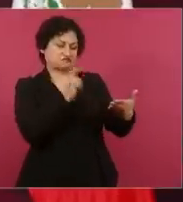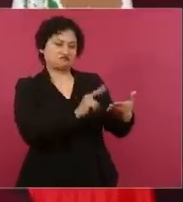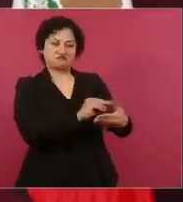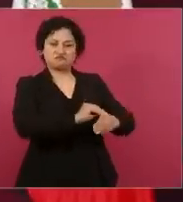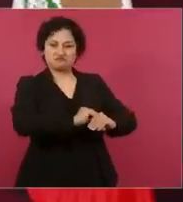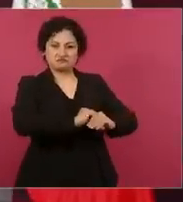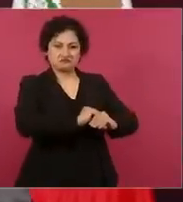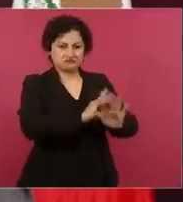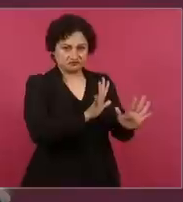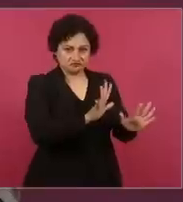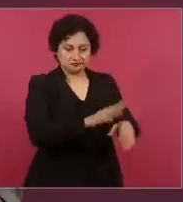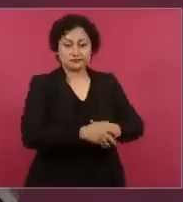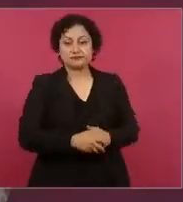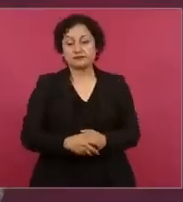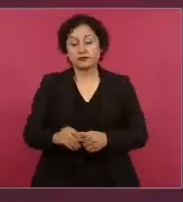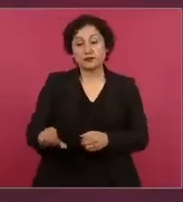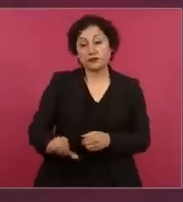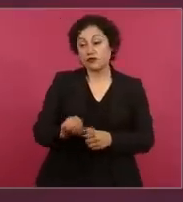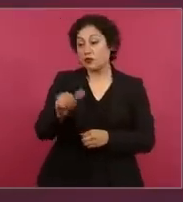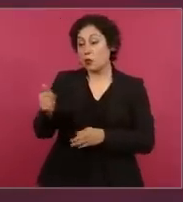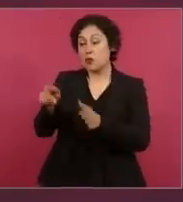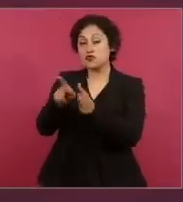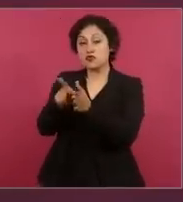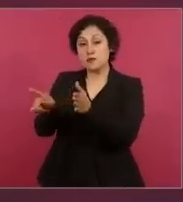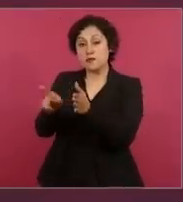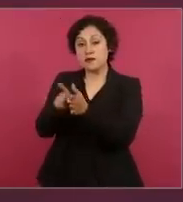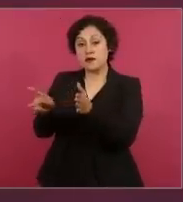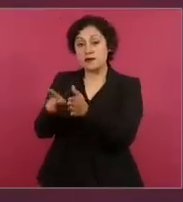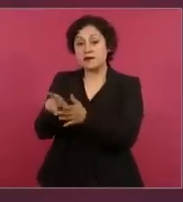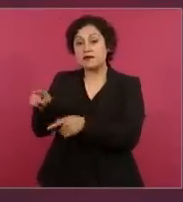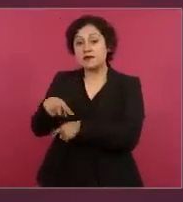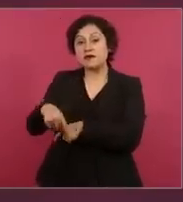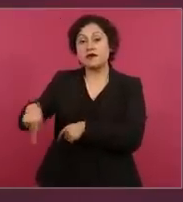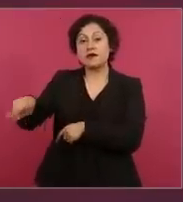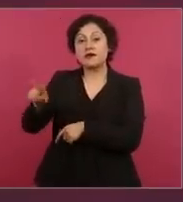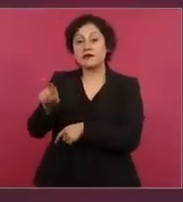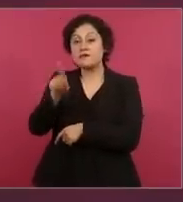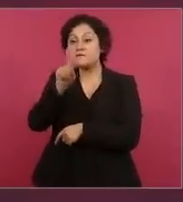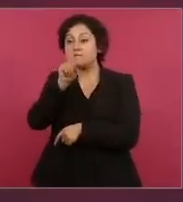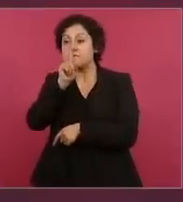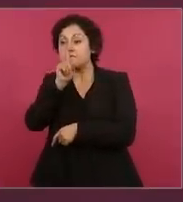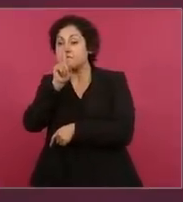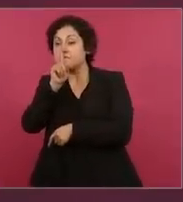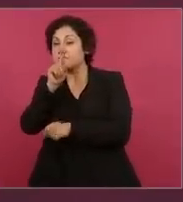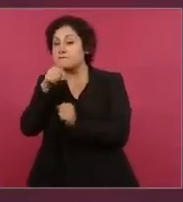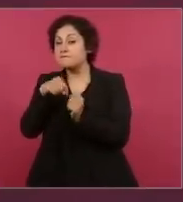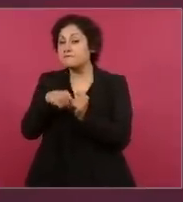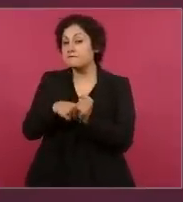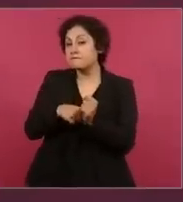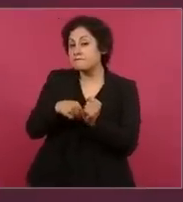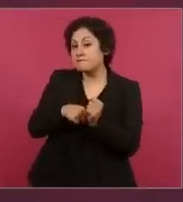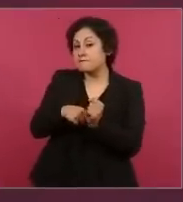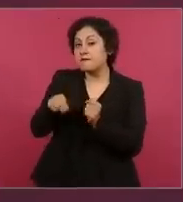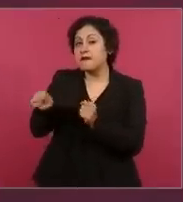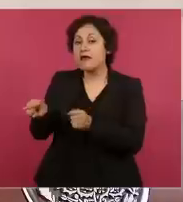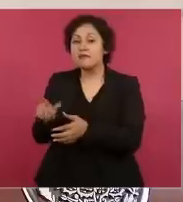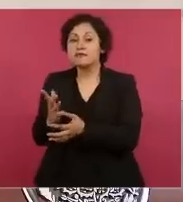Y otro que simula ser plural,